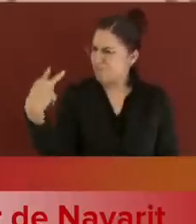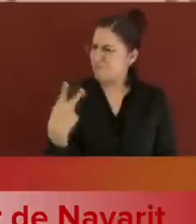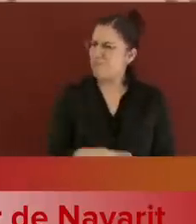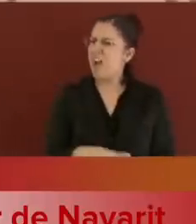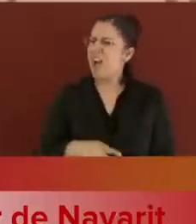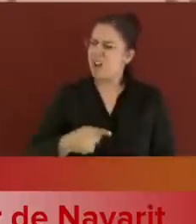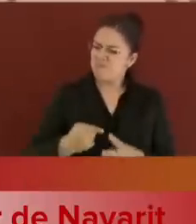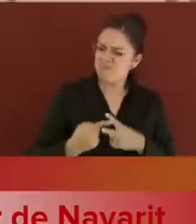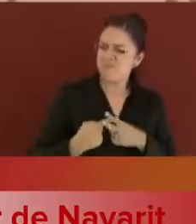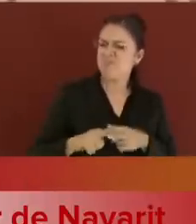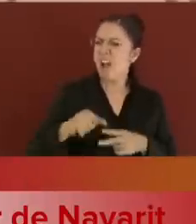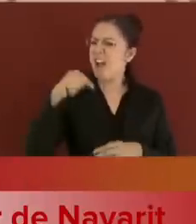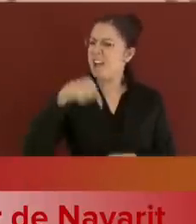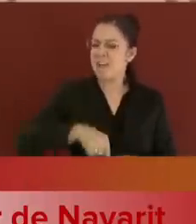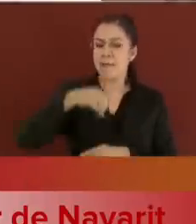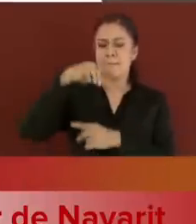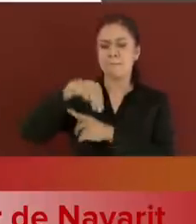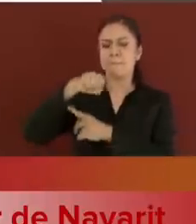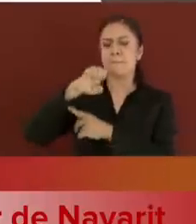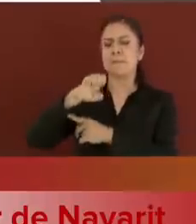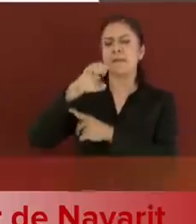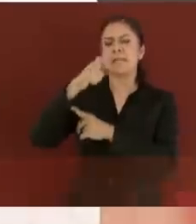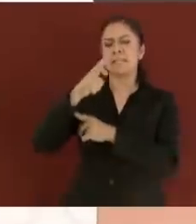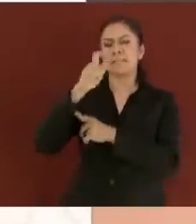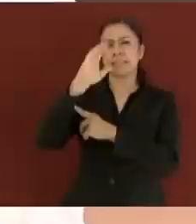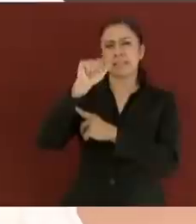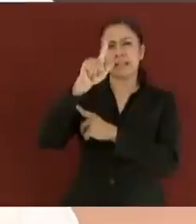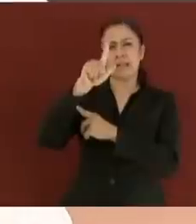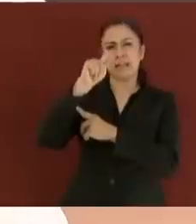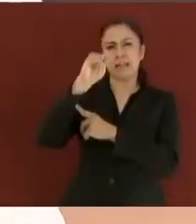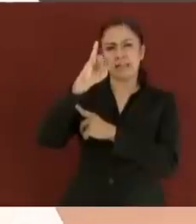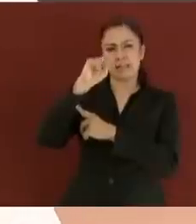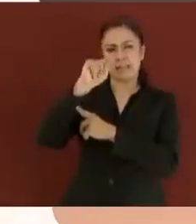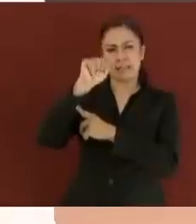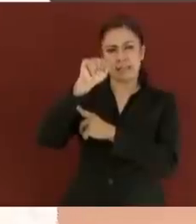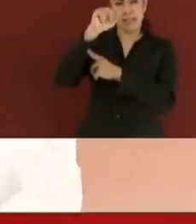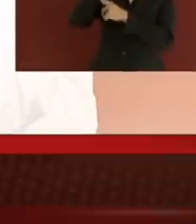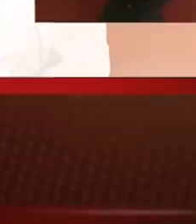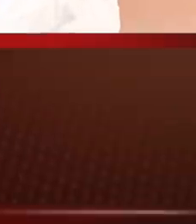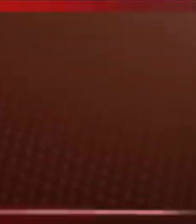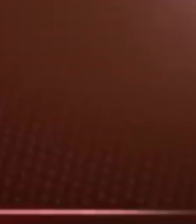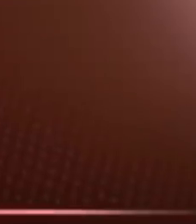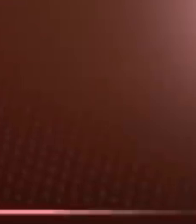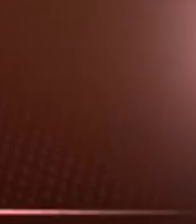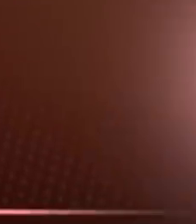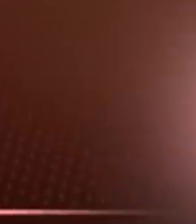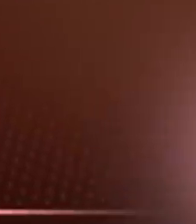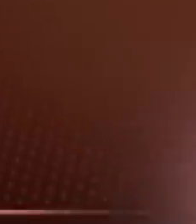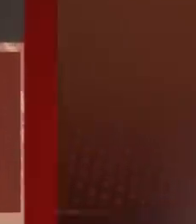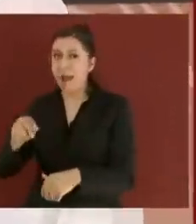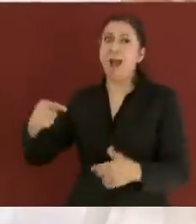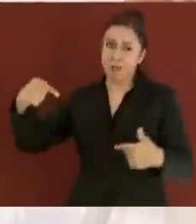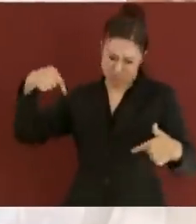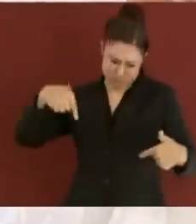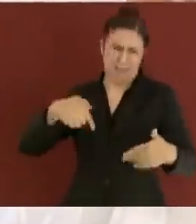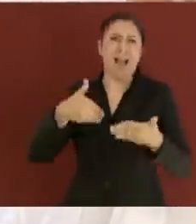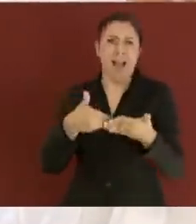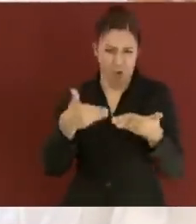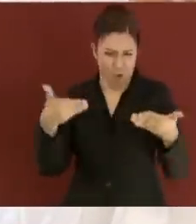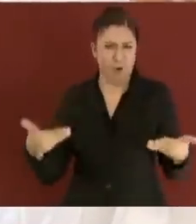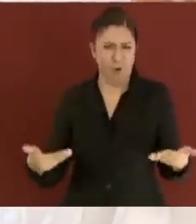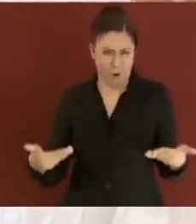la isla de Mezcal Titán, fue enaltecida con el apoyo de su gobierno. Ahora